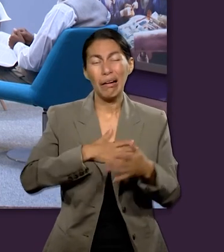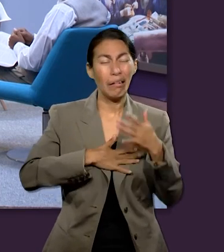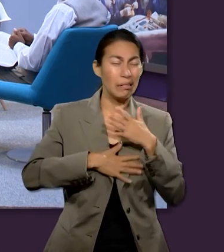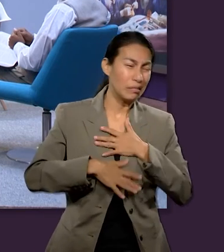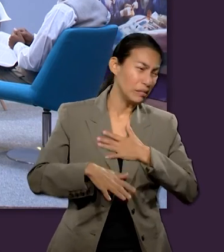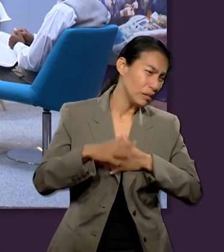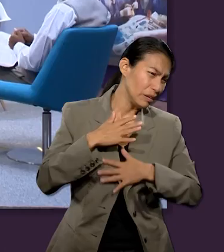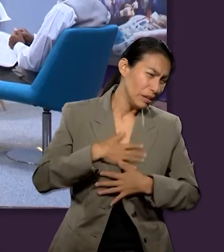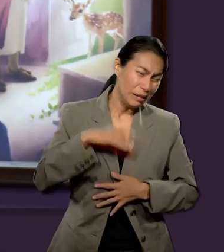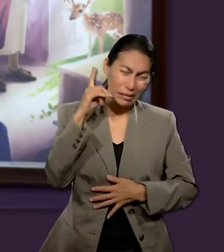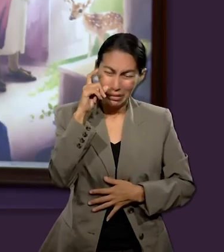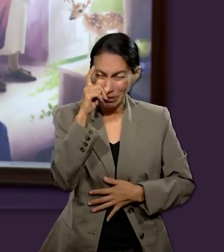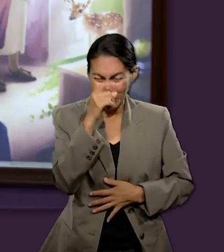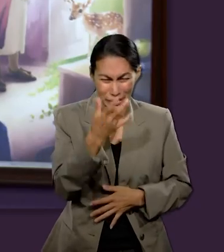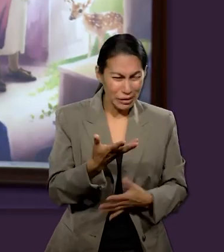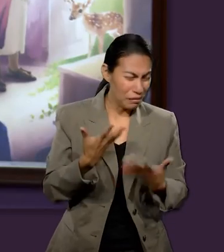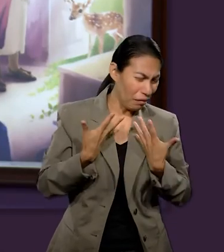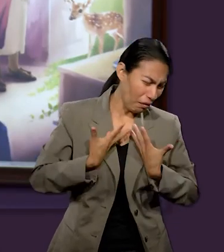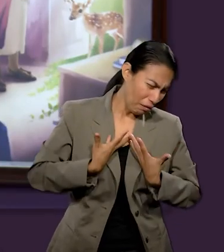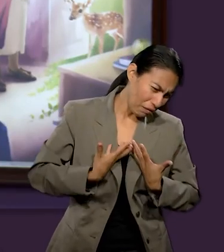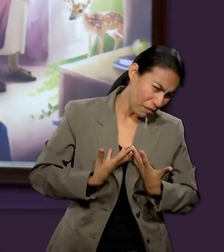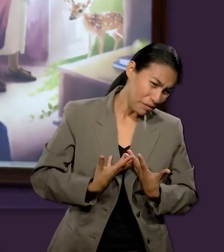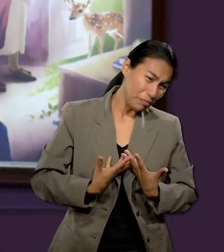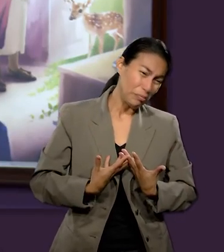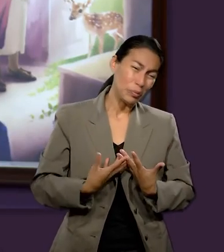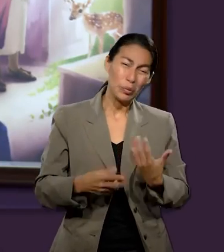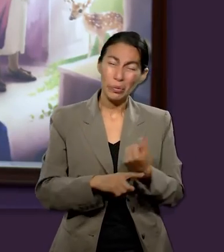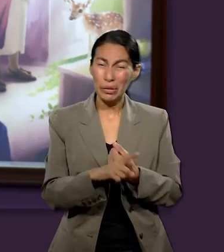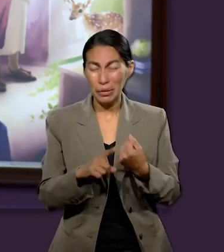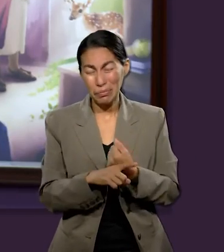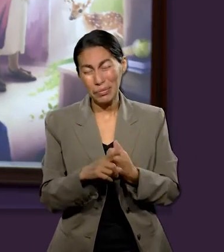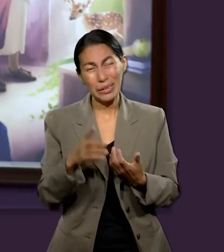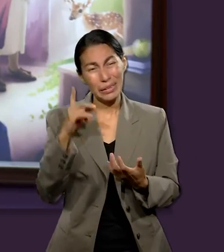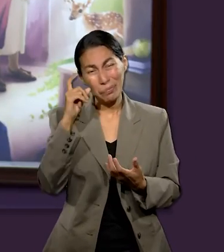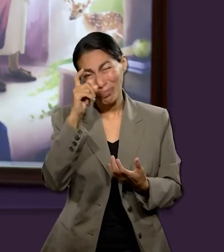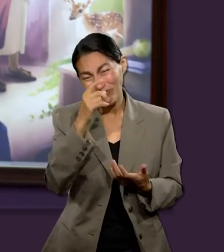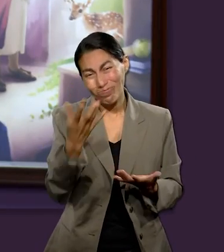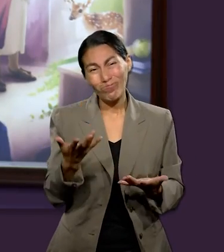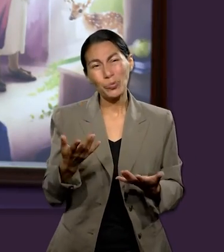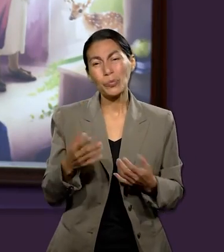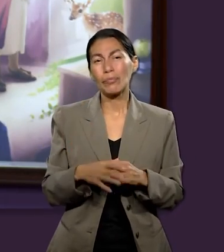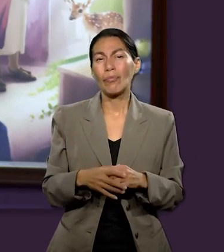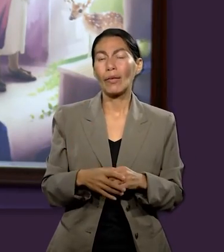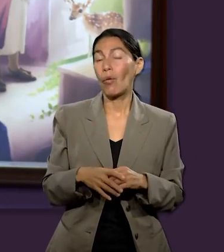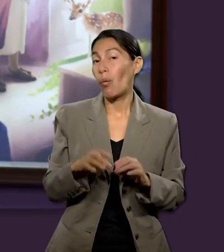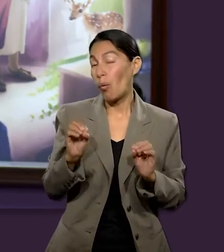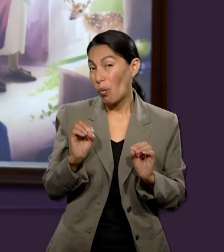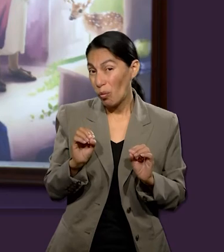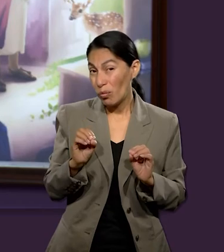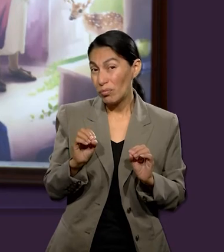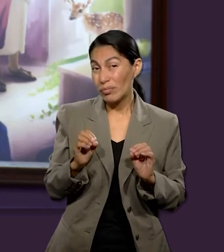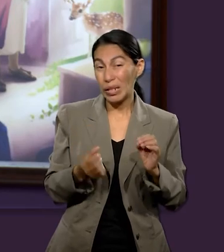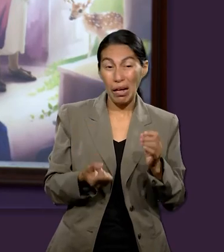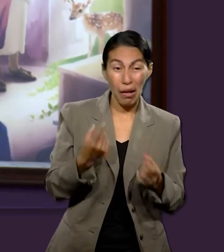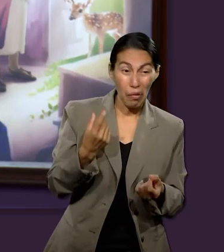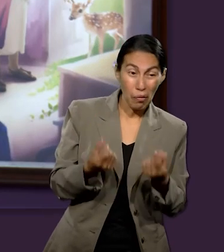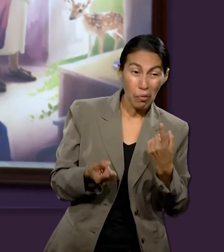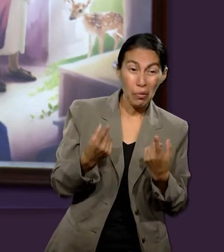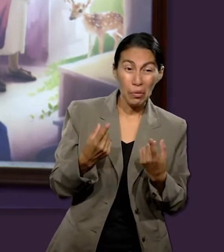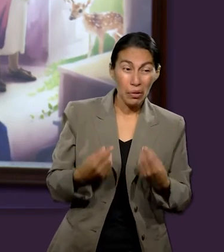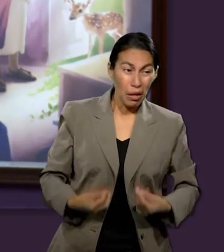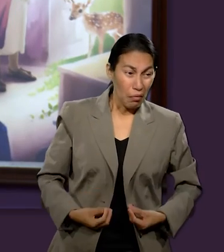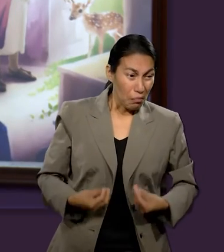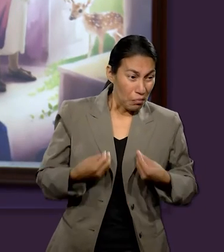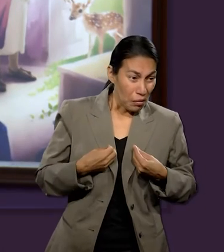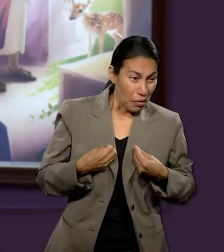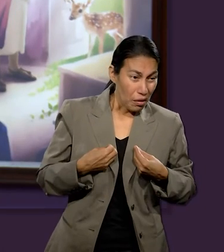sin esperanza cansadas de las experiencias difíciles aquí en este en este mundo ok incluso